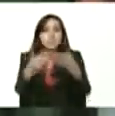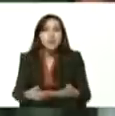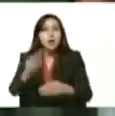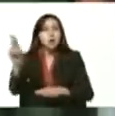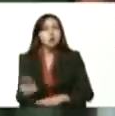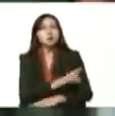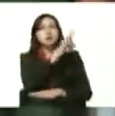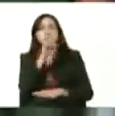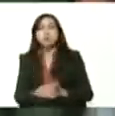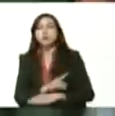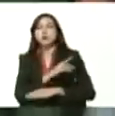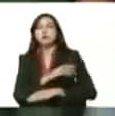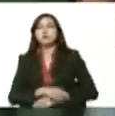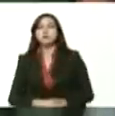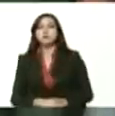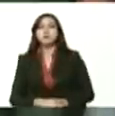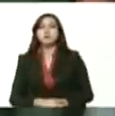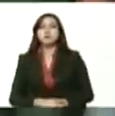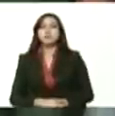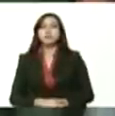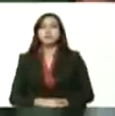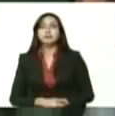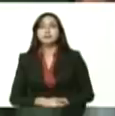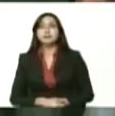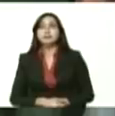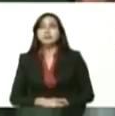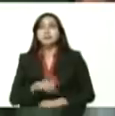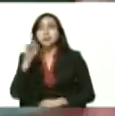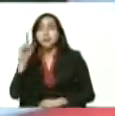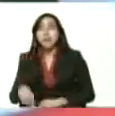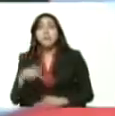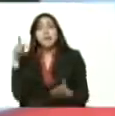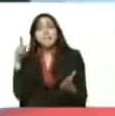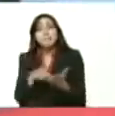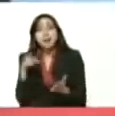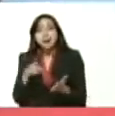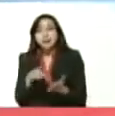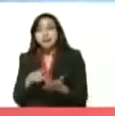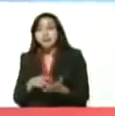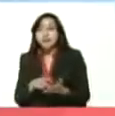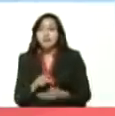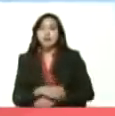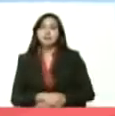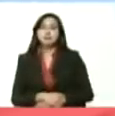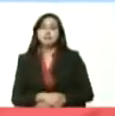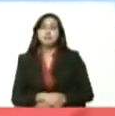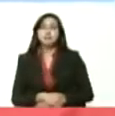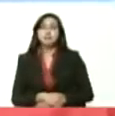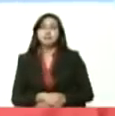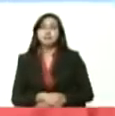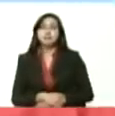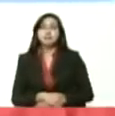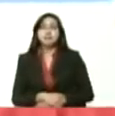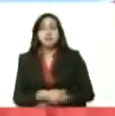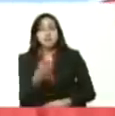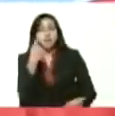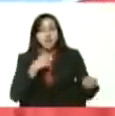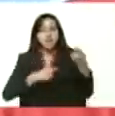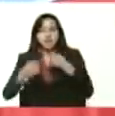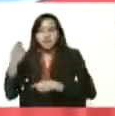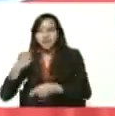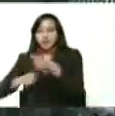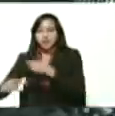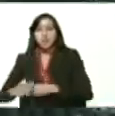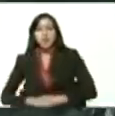sin intermediarios también participan en esta expoventa agropecuaria